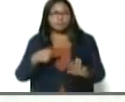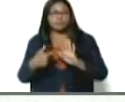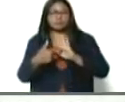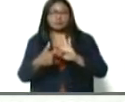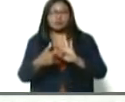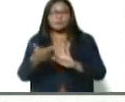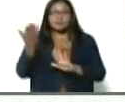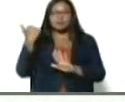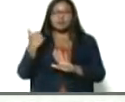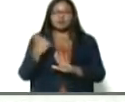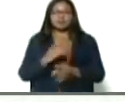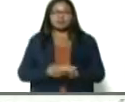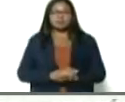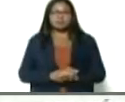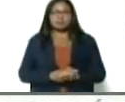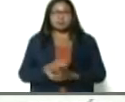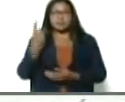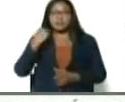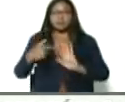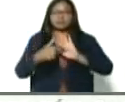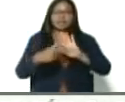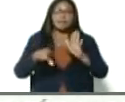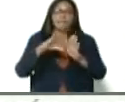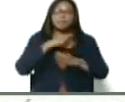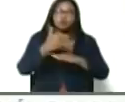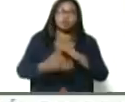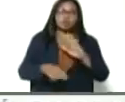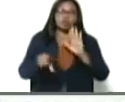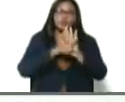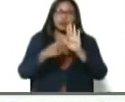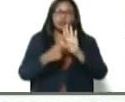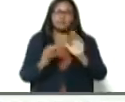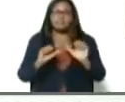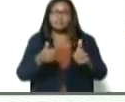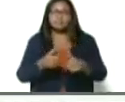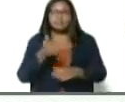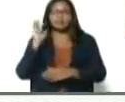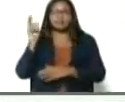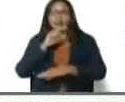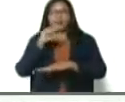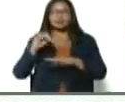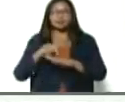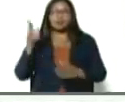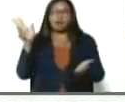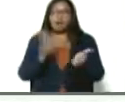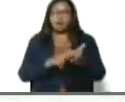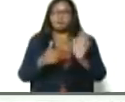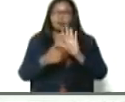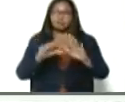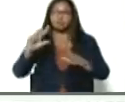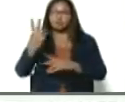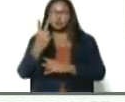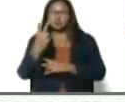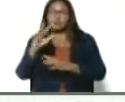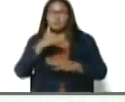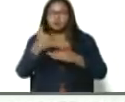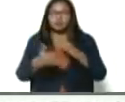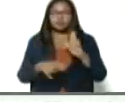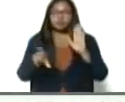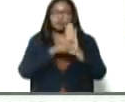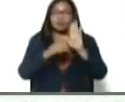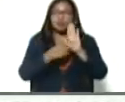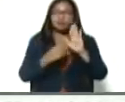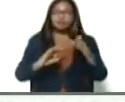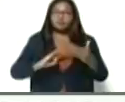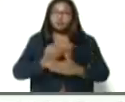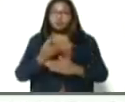mañana mismo que estos proyectos de ley entren en la Asamblea Nacional aprobado, segundo proyecto de ley para el desarrollo